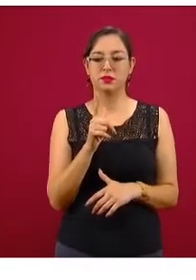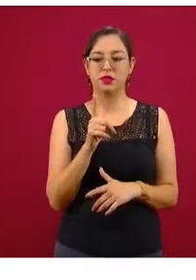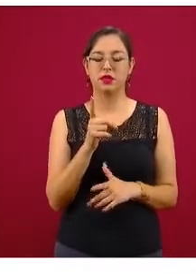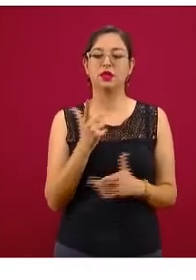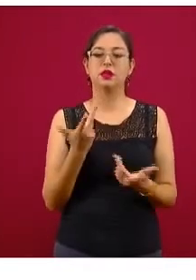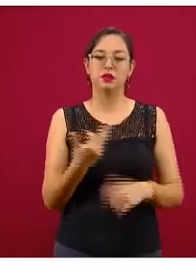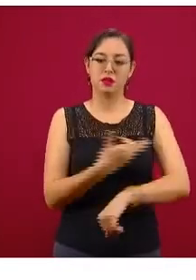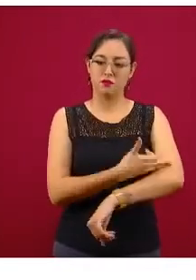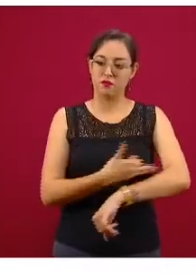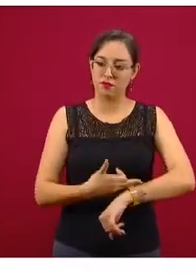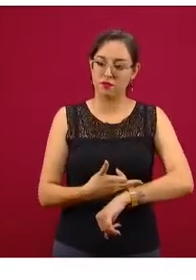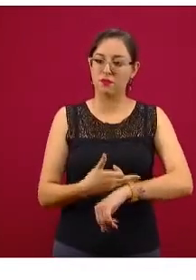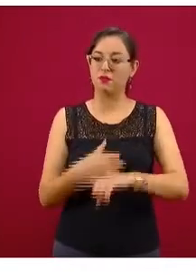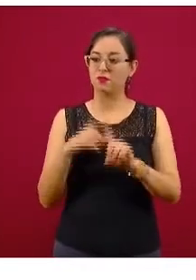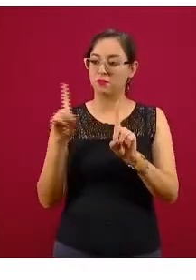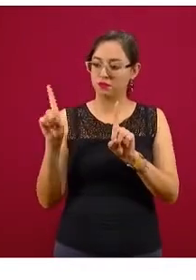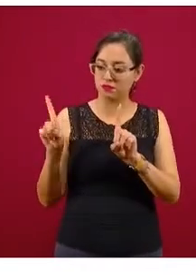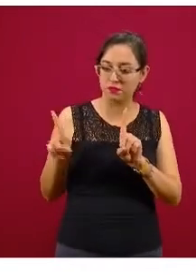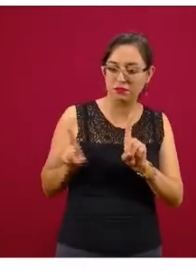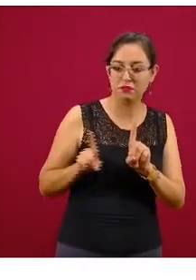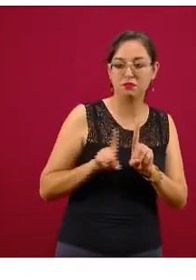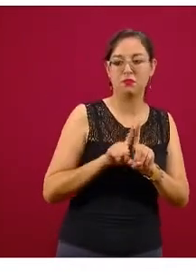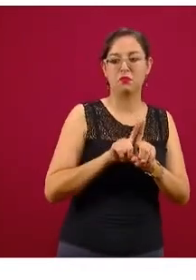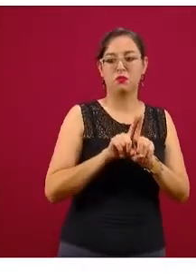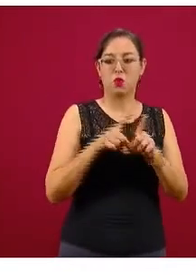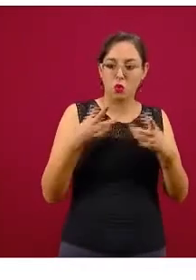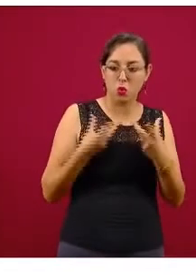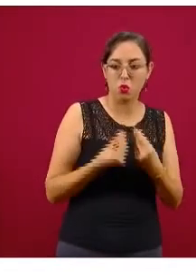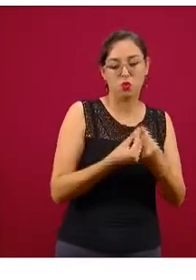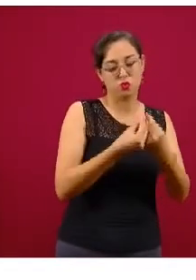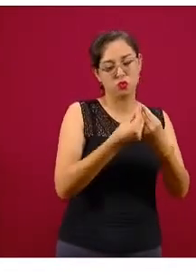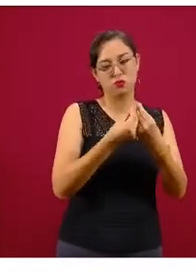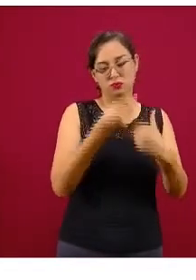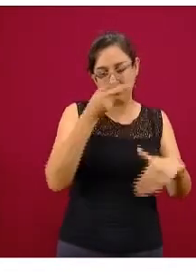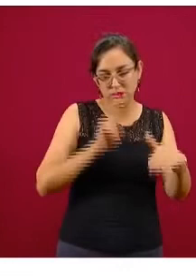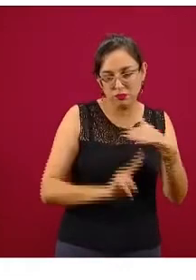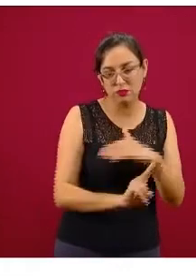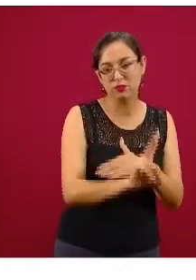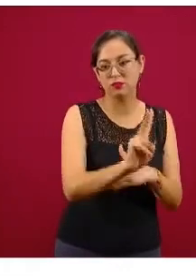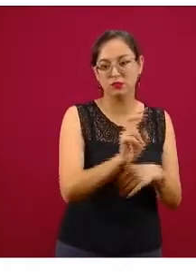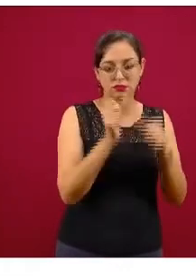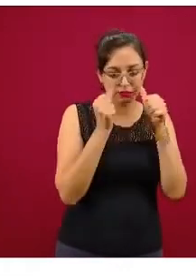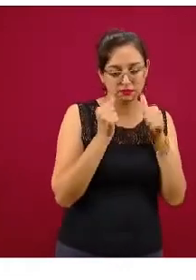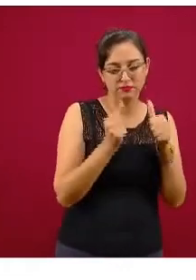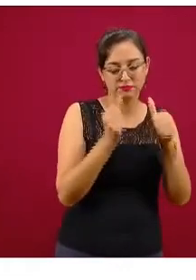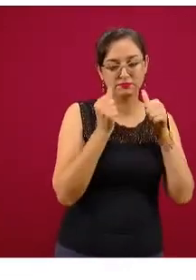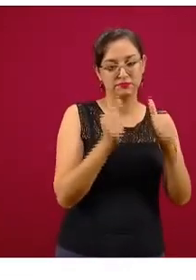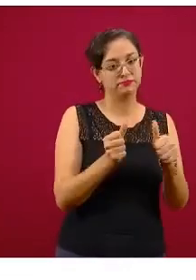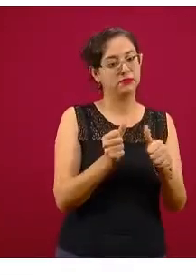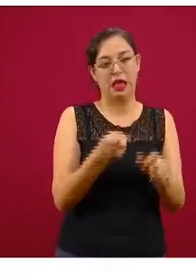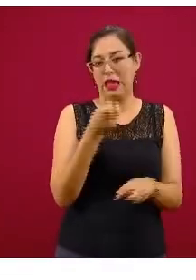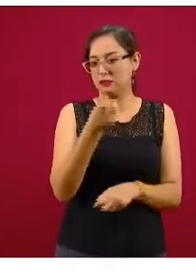basado en la familia, se pudiera hacer copartícipe de su atención, que pudiera estar ahí.